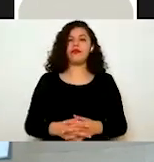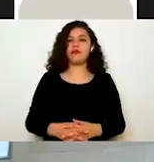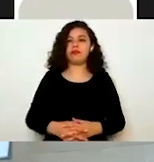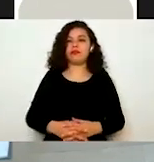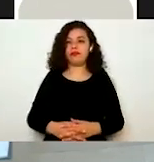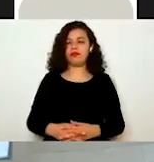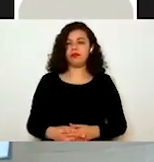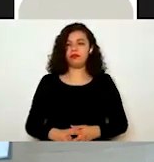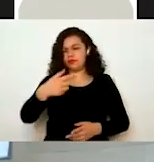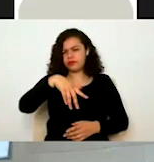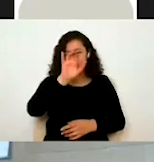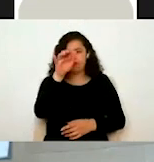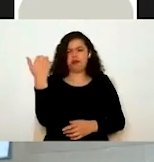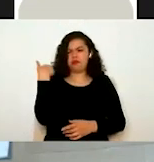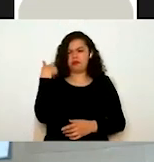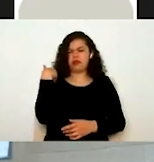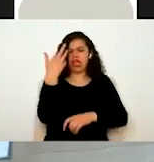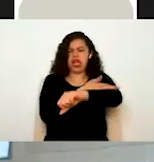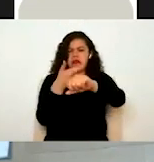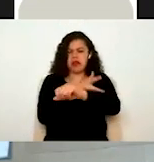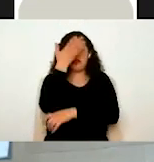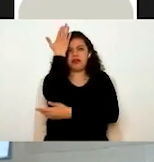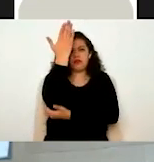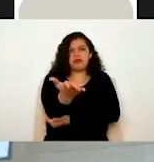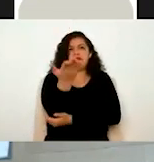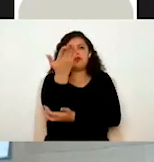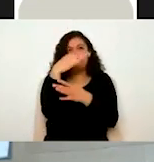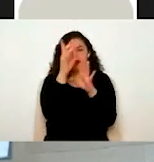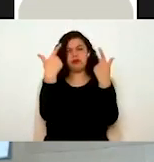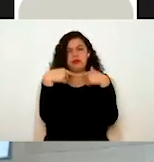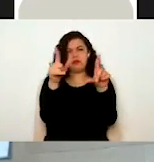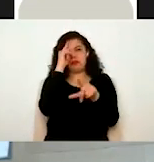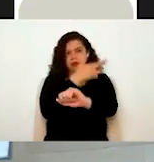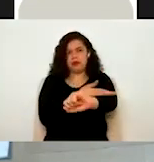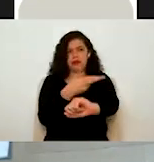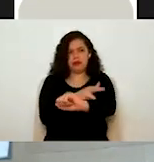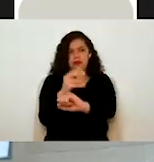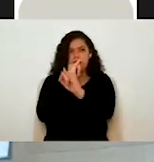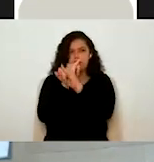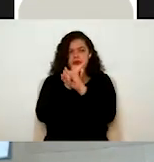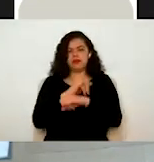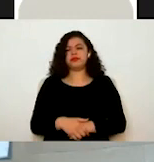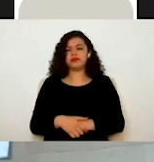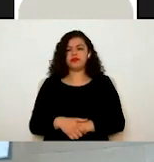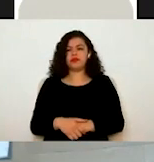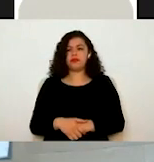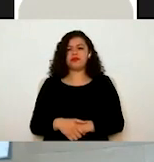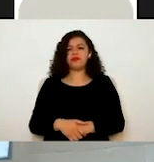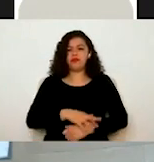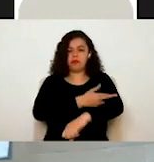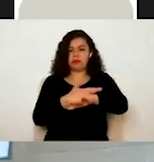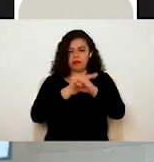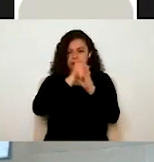van a hacer la solicitud de cualquiera de los trámites, ¿no? Mediante esta plataforma de trámite digital. ¿Cuál es la dirección de trámite digital?